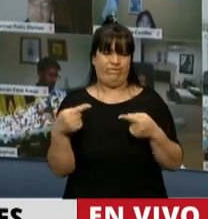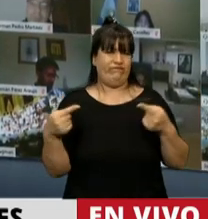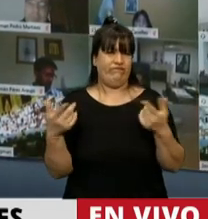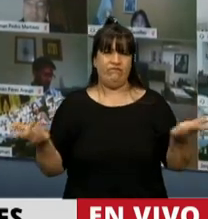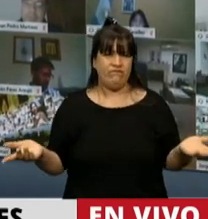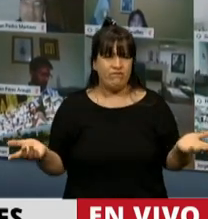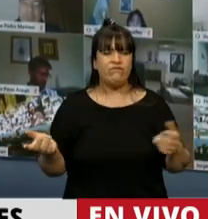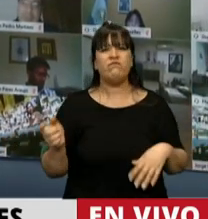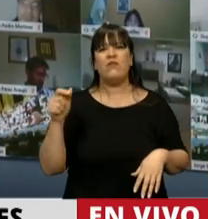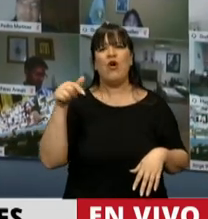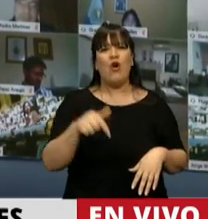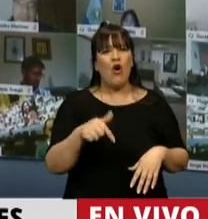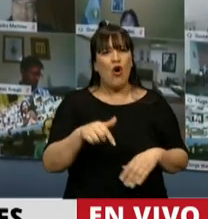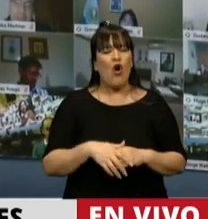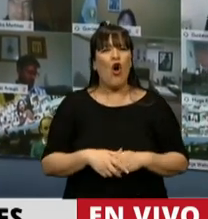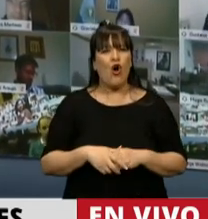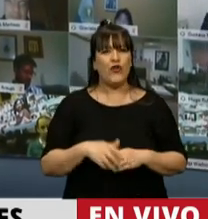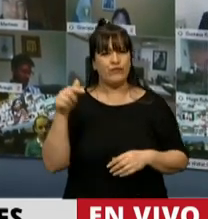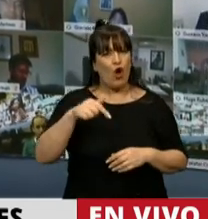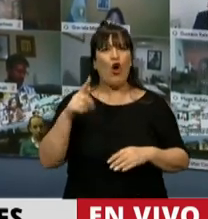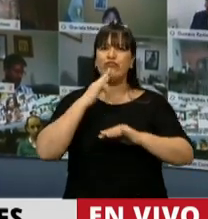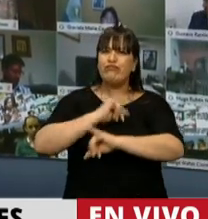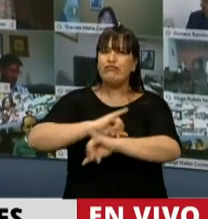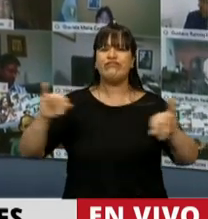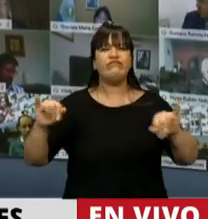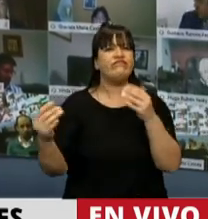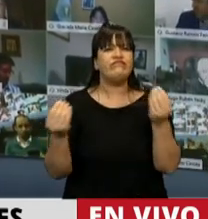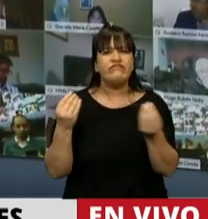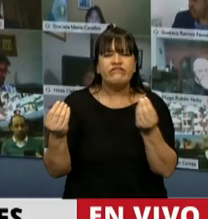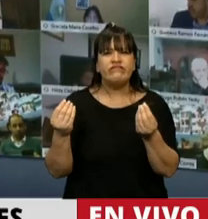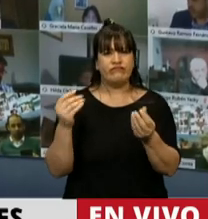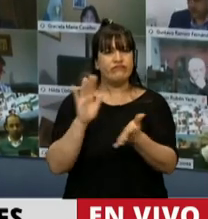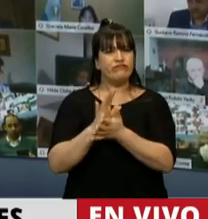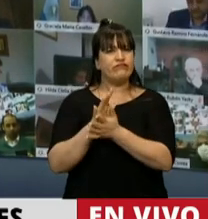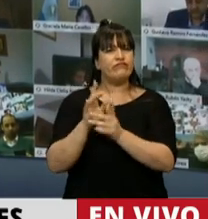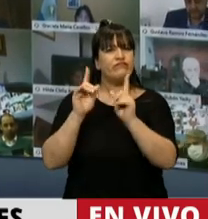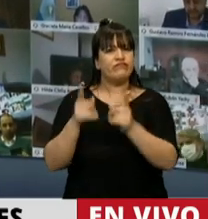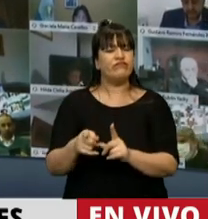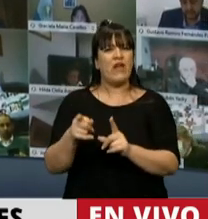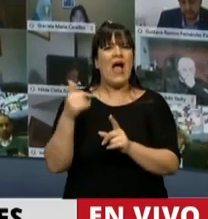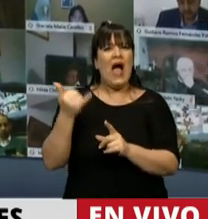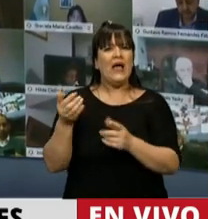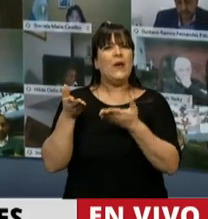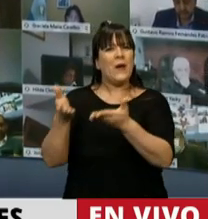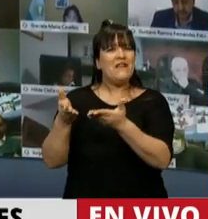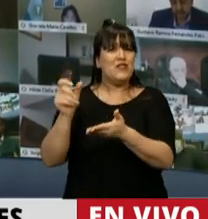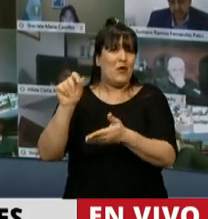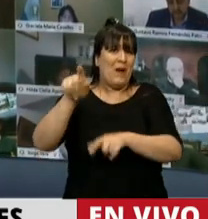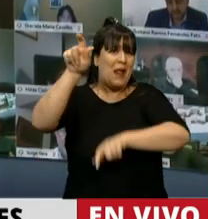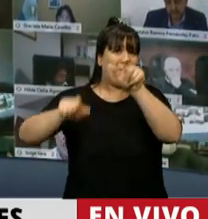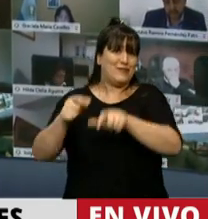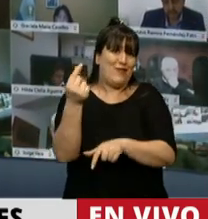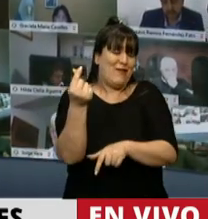dio a conocer tiene que ver con un beneficio además a la clase capitalista